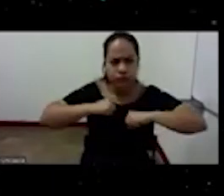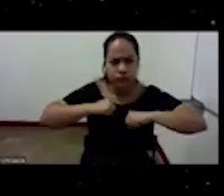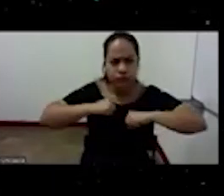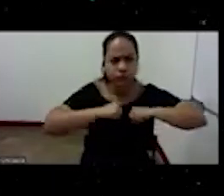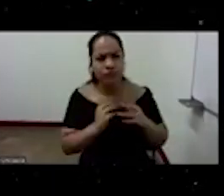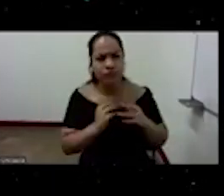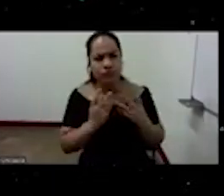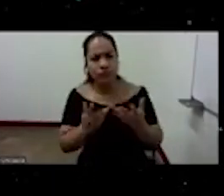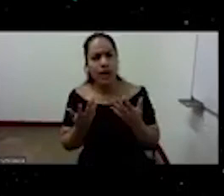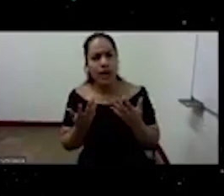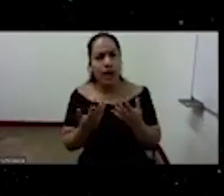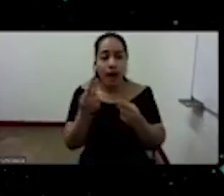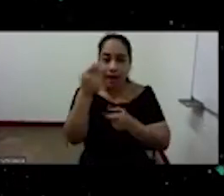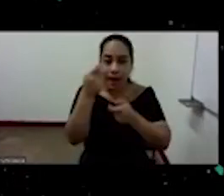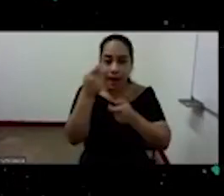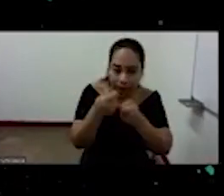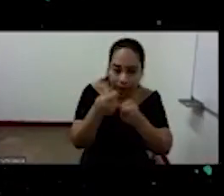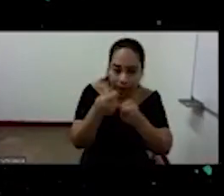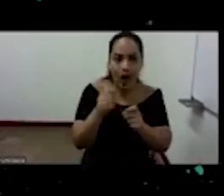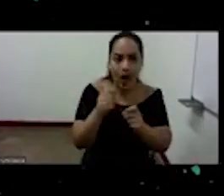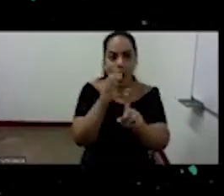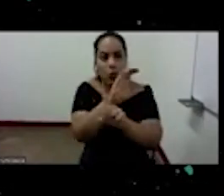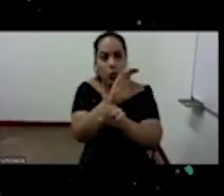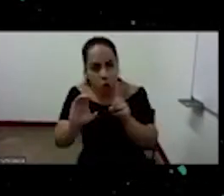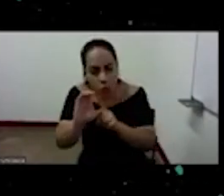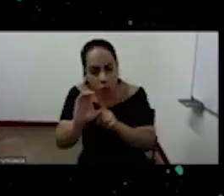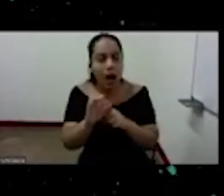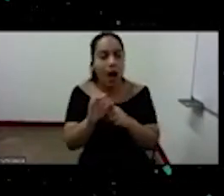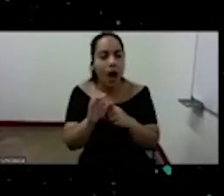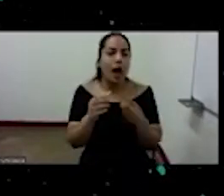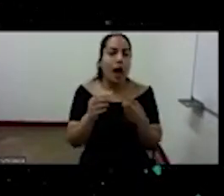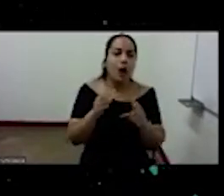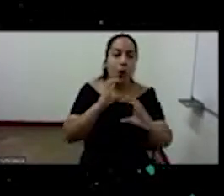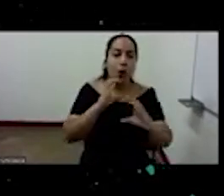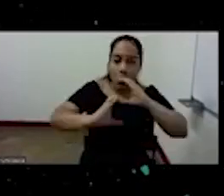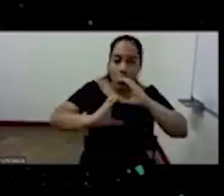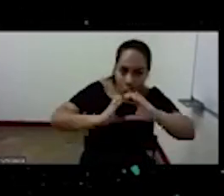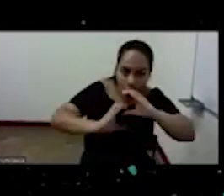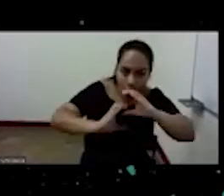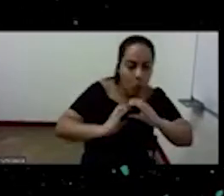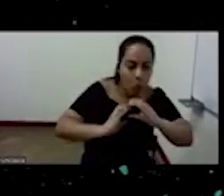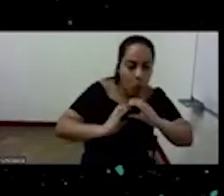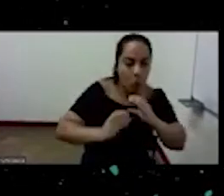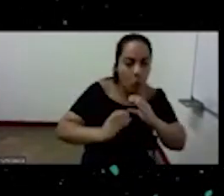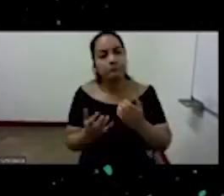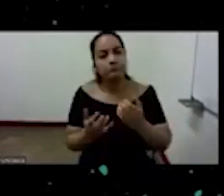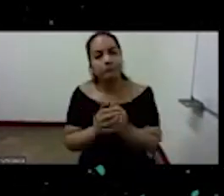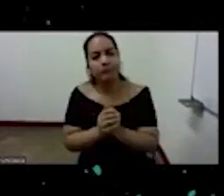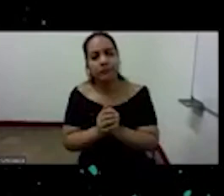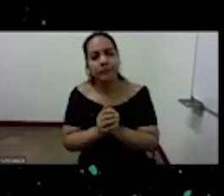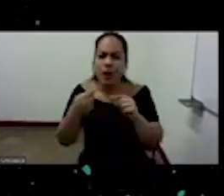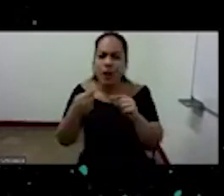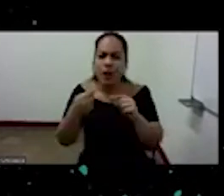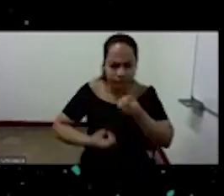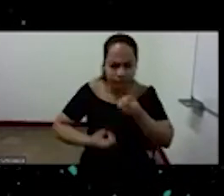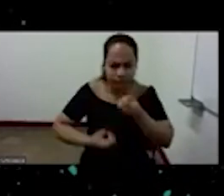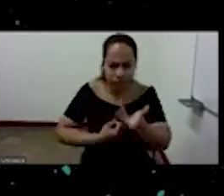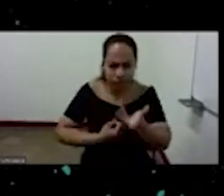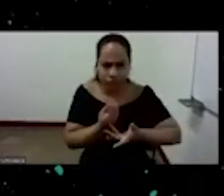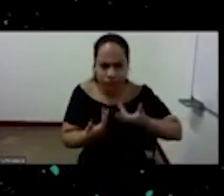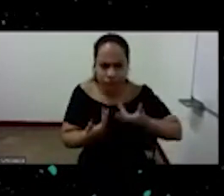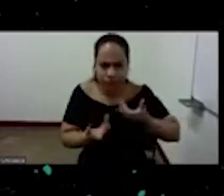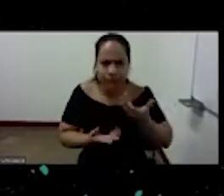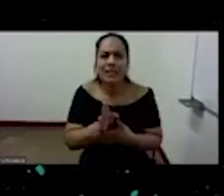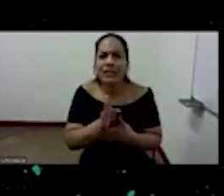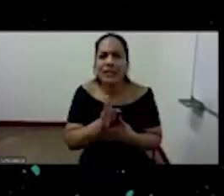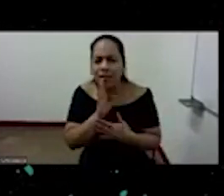económica cultural comunicacional producida por